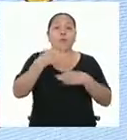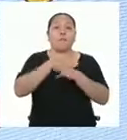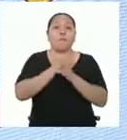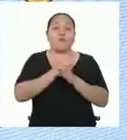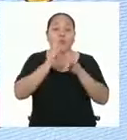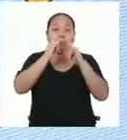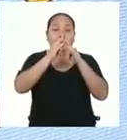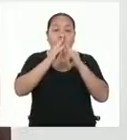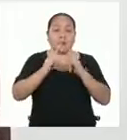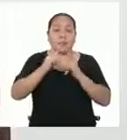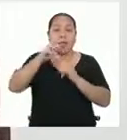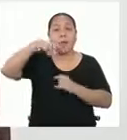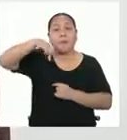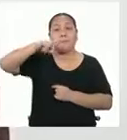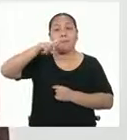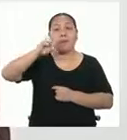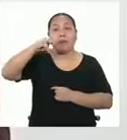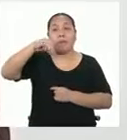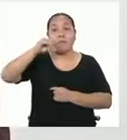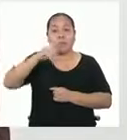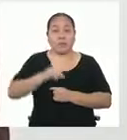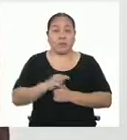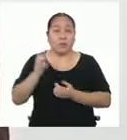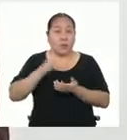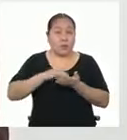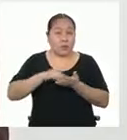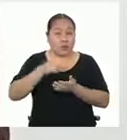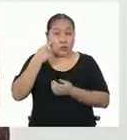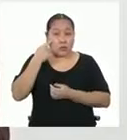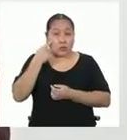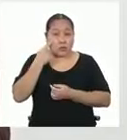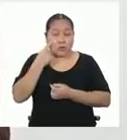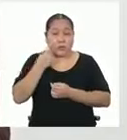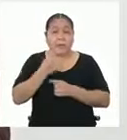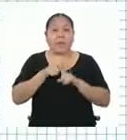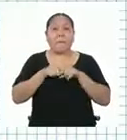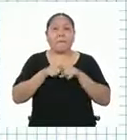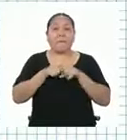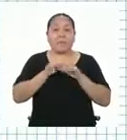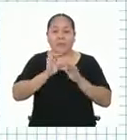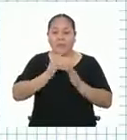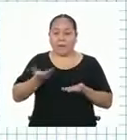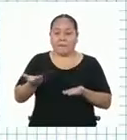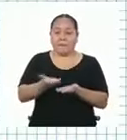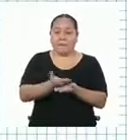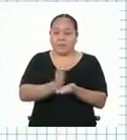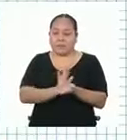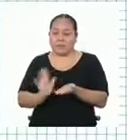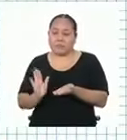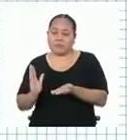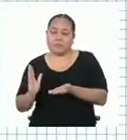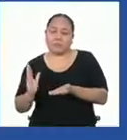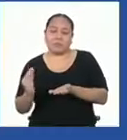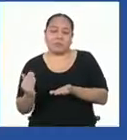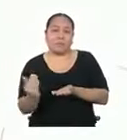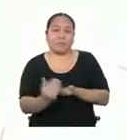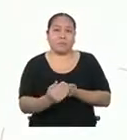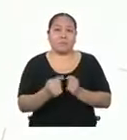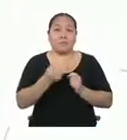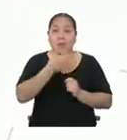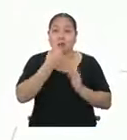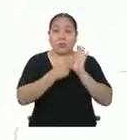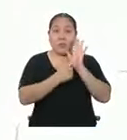¿Cómo es eso? La clasificación más común es según el número de lados de su base. Mejor te muestro en pantalla.